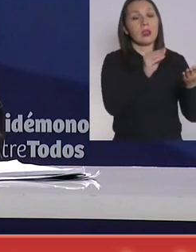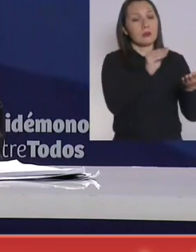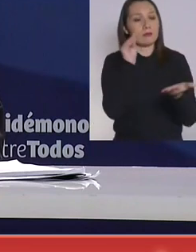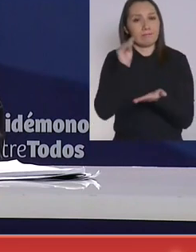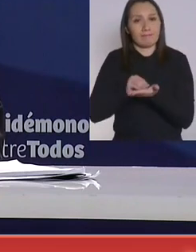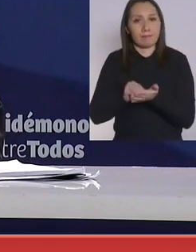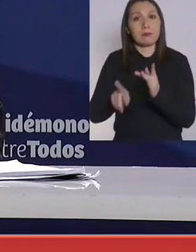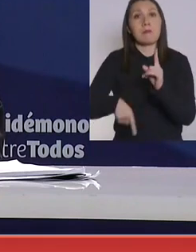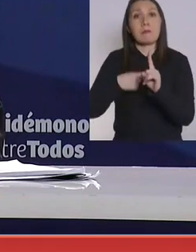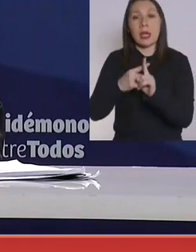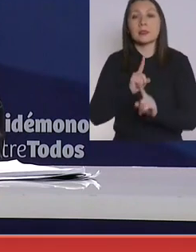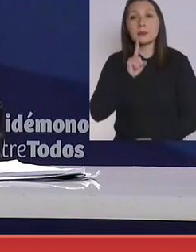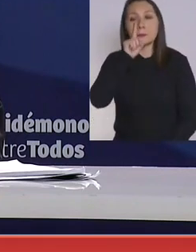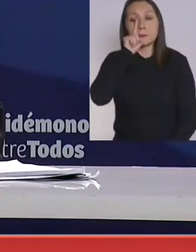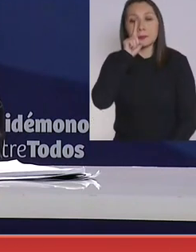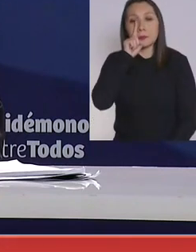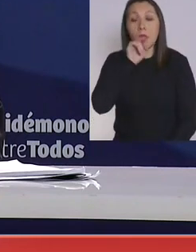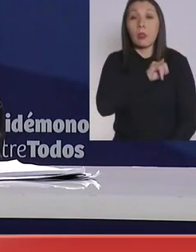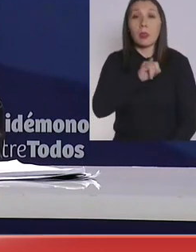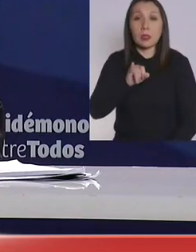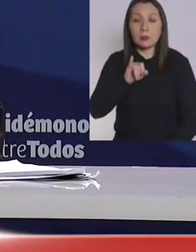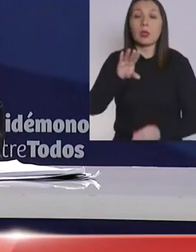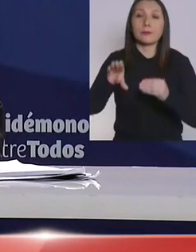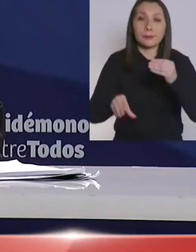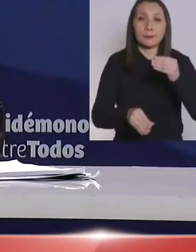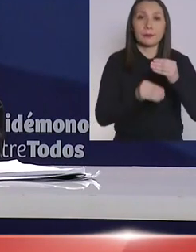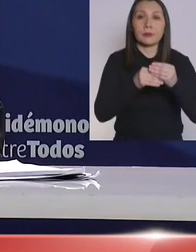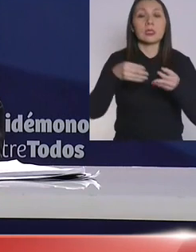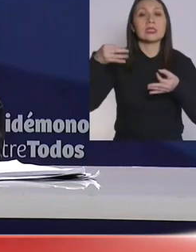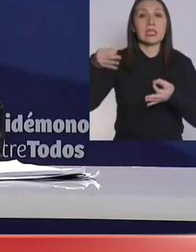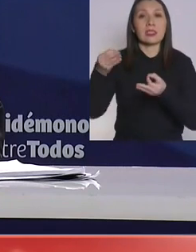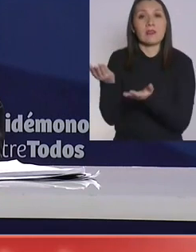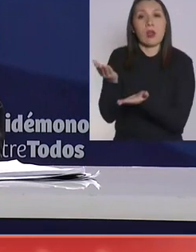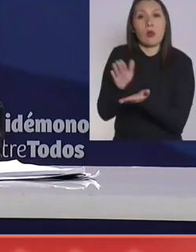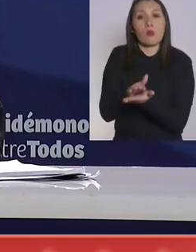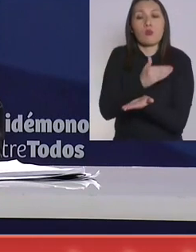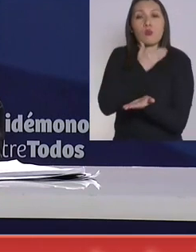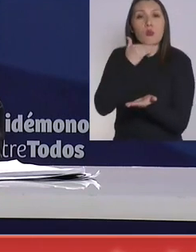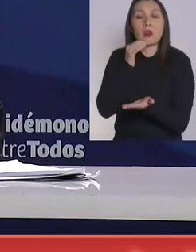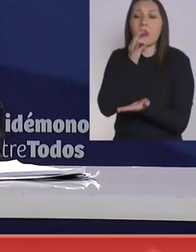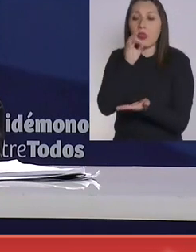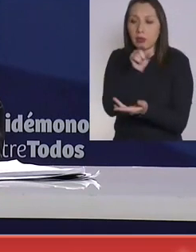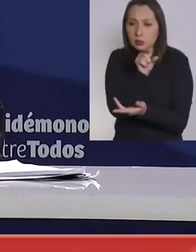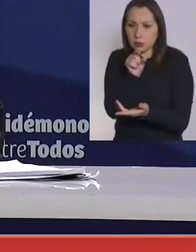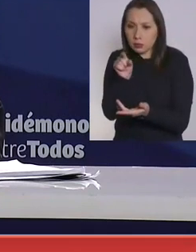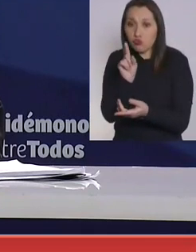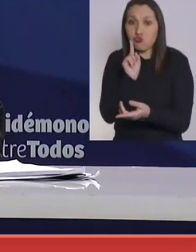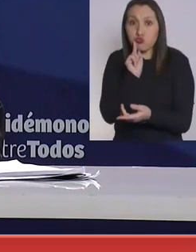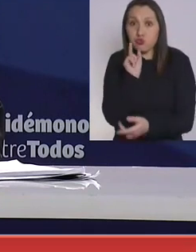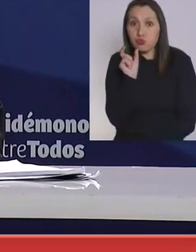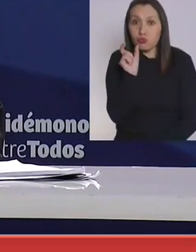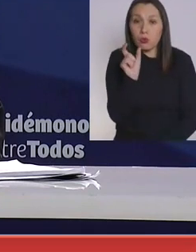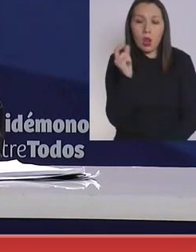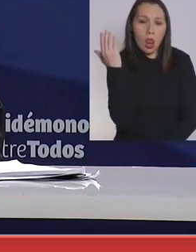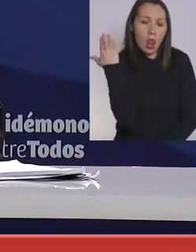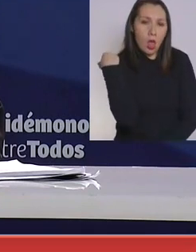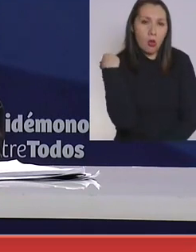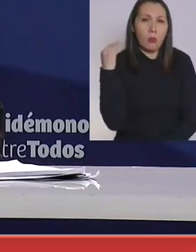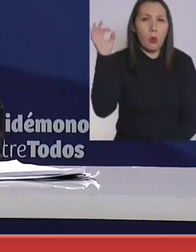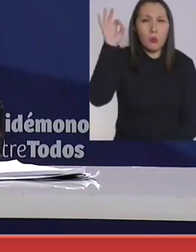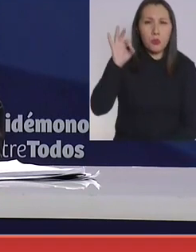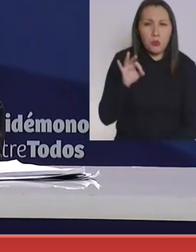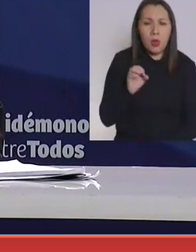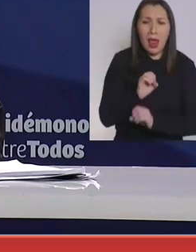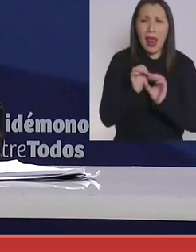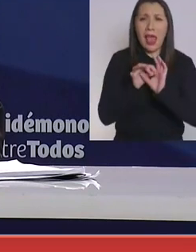la PCR y después además agregamos los certificados de defunción donde apareciera la palabra neumonia, neumonia viral,